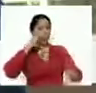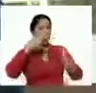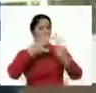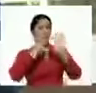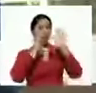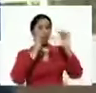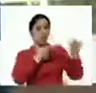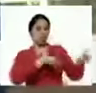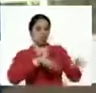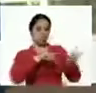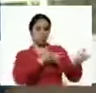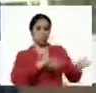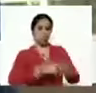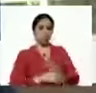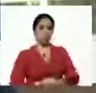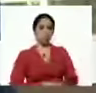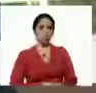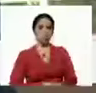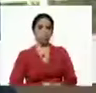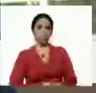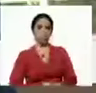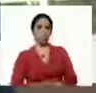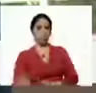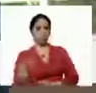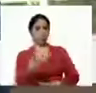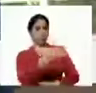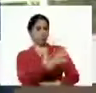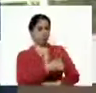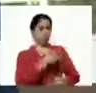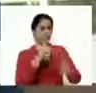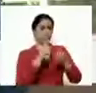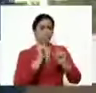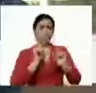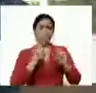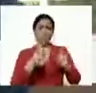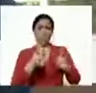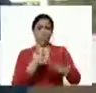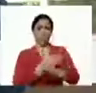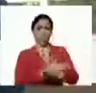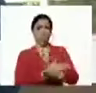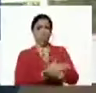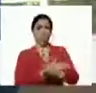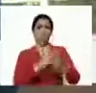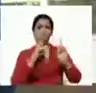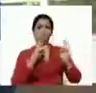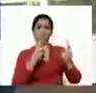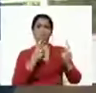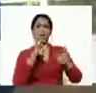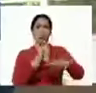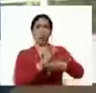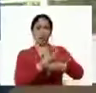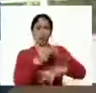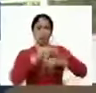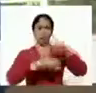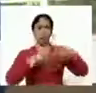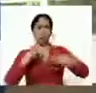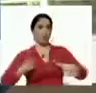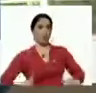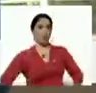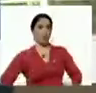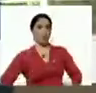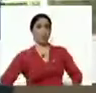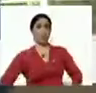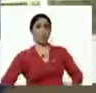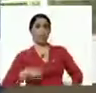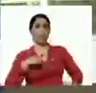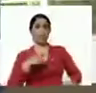el sector campesino. Y recojo sus palabras iniciales del concepto de economía productiva humanista, que no